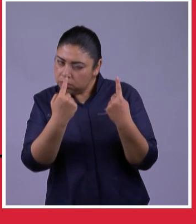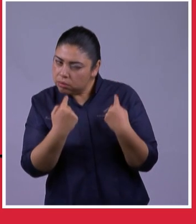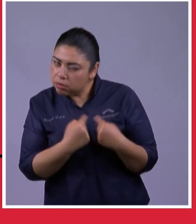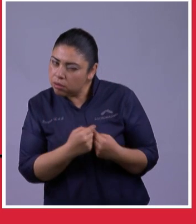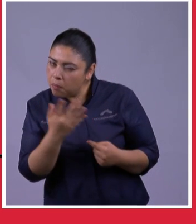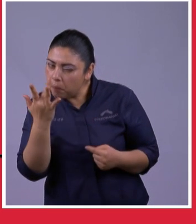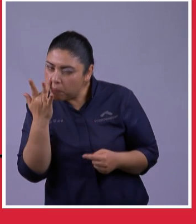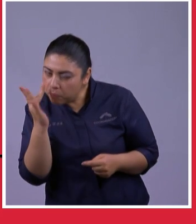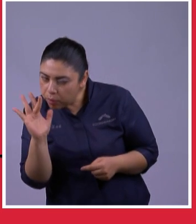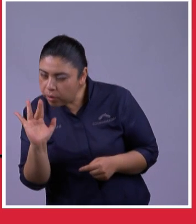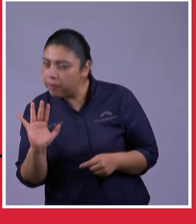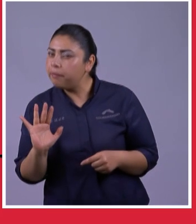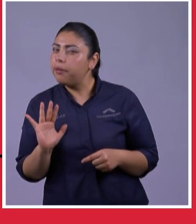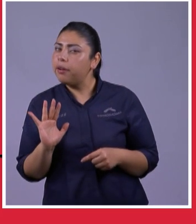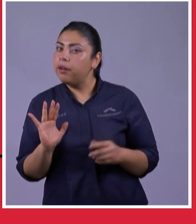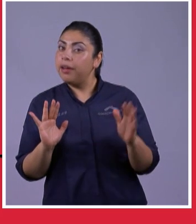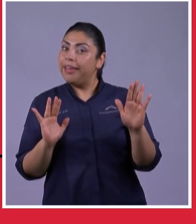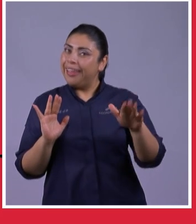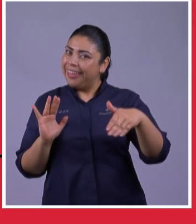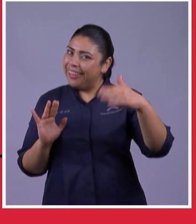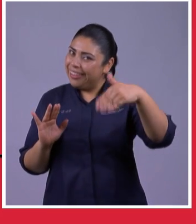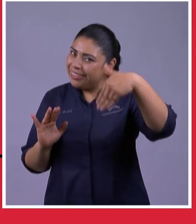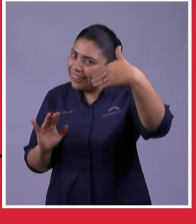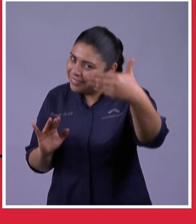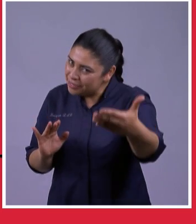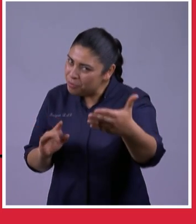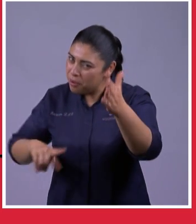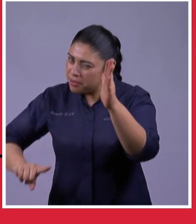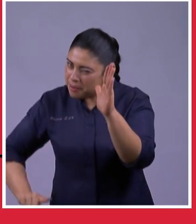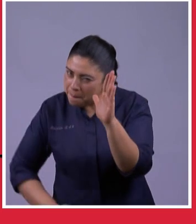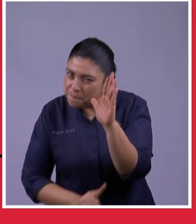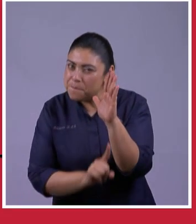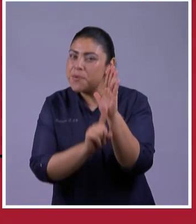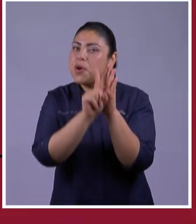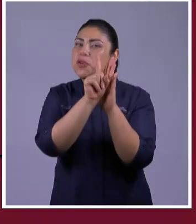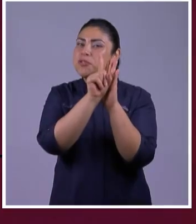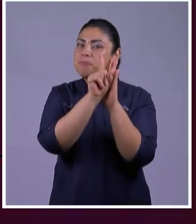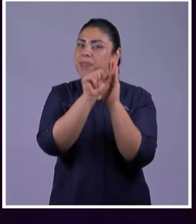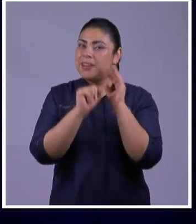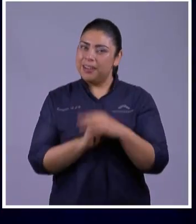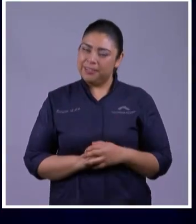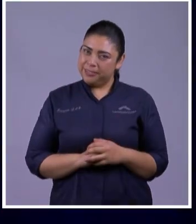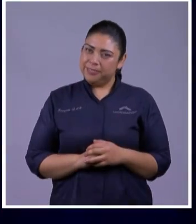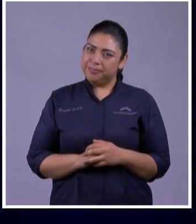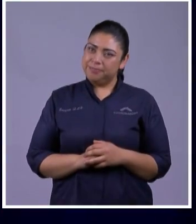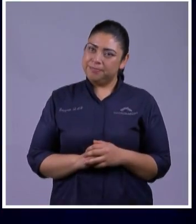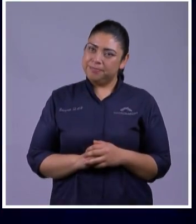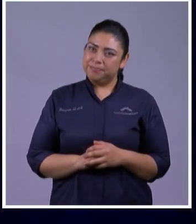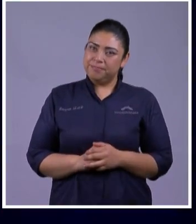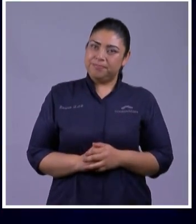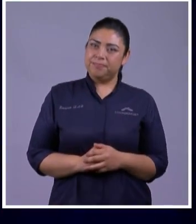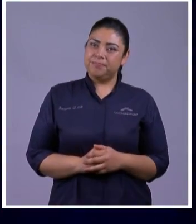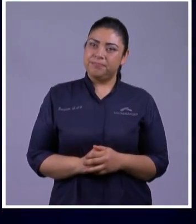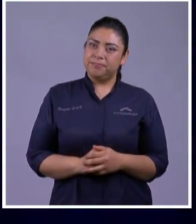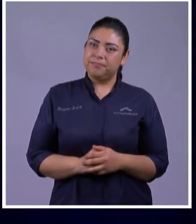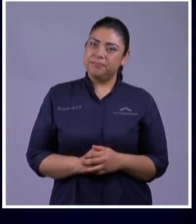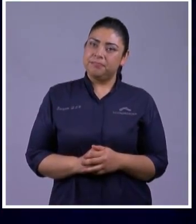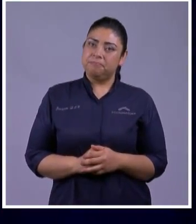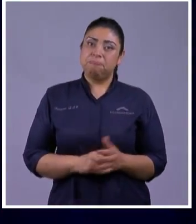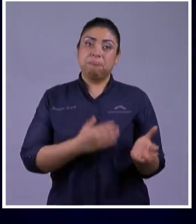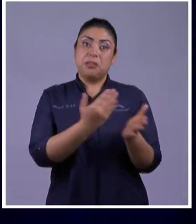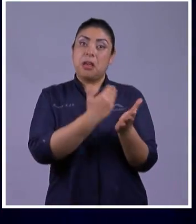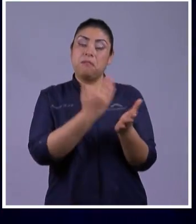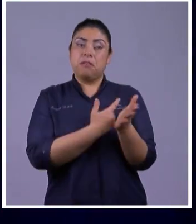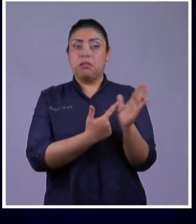Normal Prosperarte Perdón Yo sé Que Esta Palabra No Le Gusta A Algunos críticos Y haters Pero Está Escrita